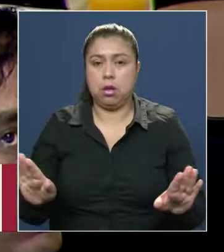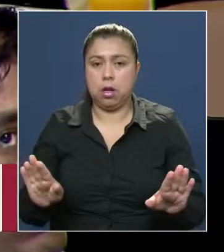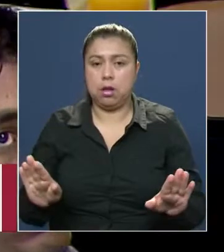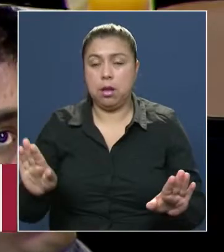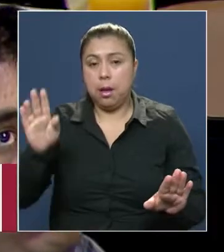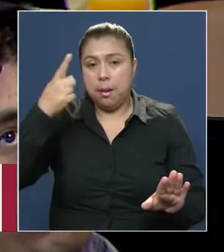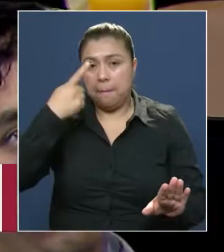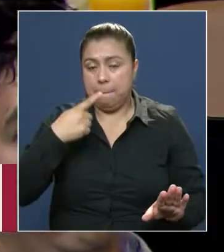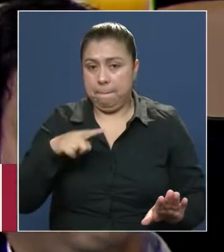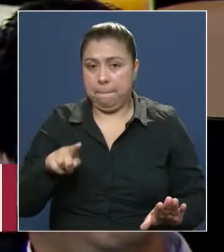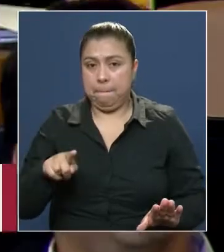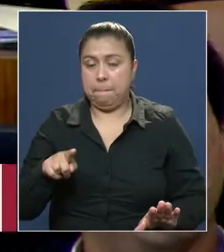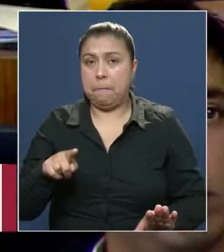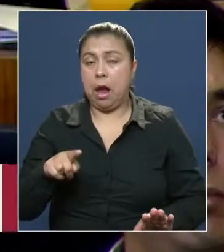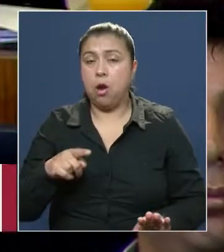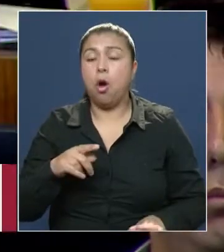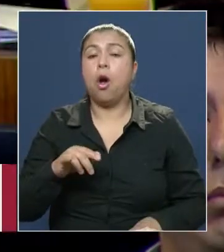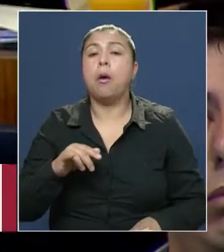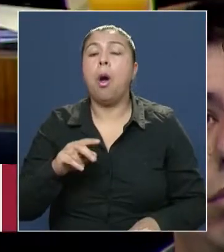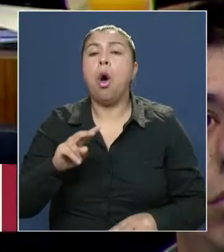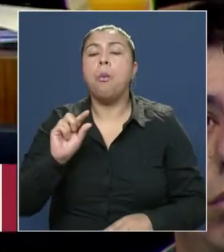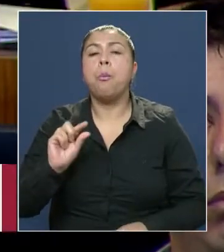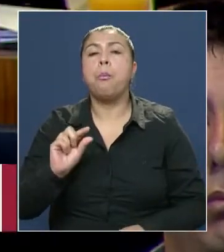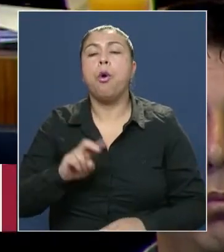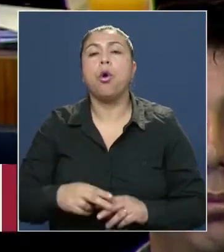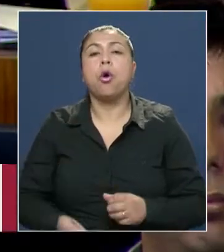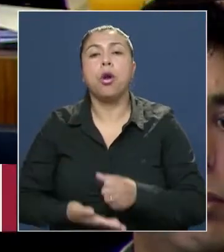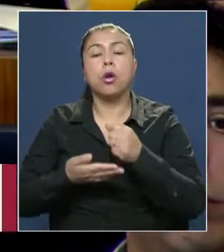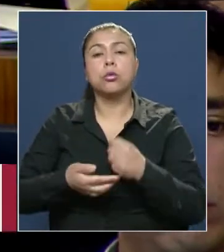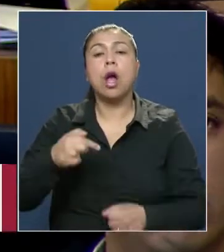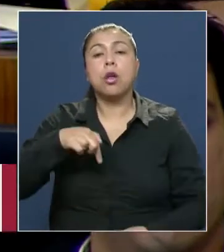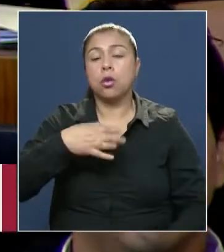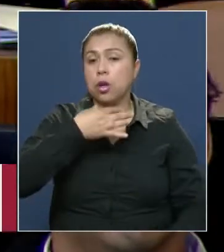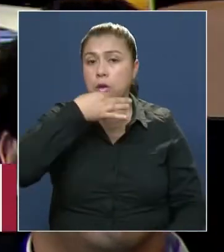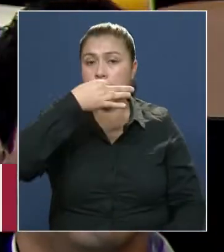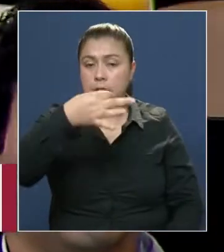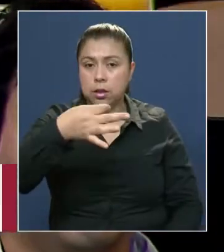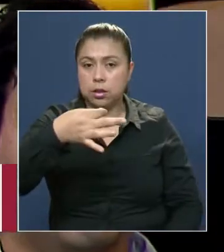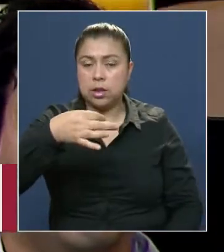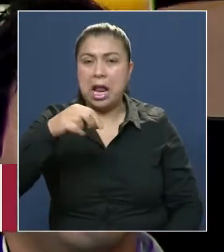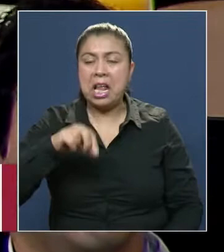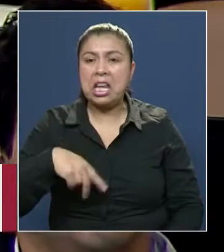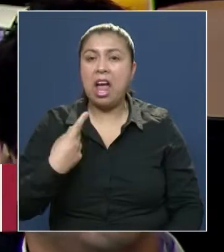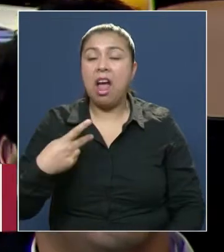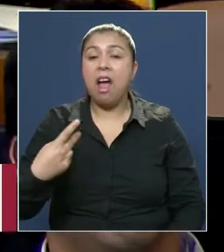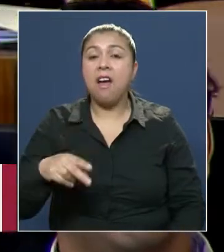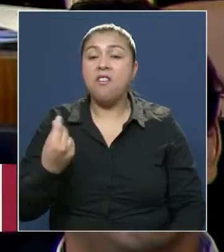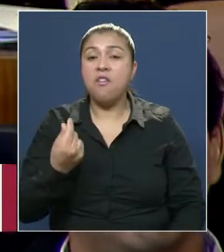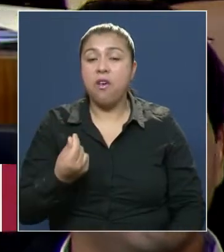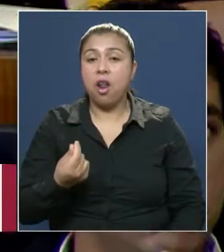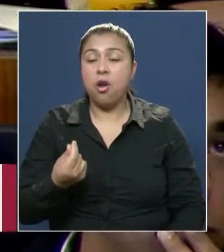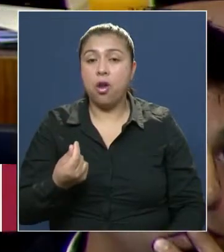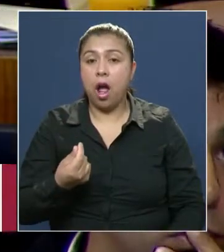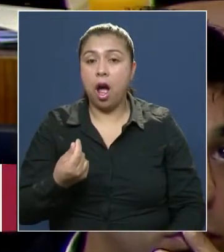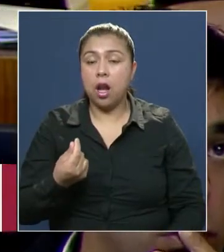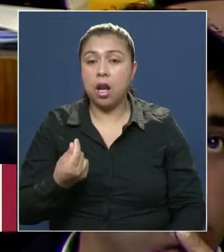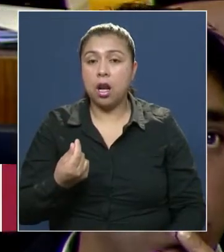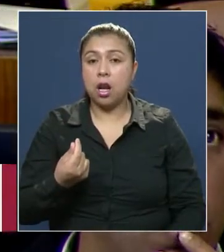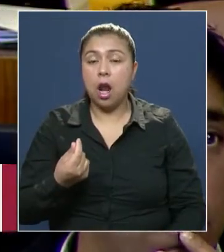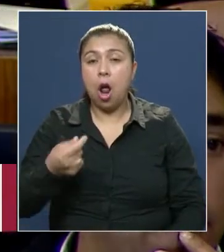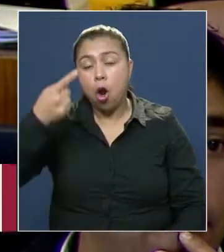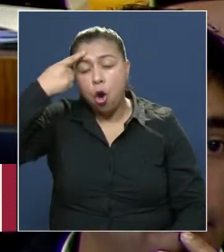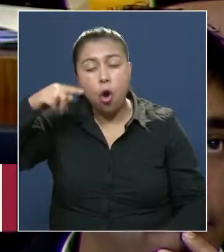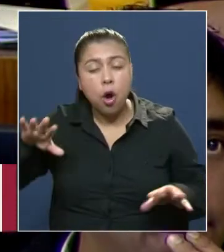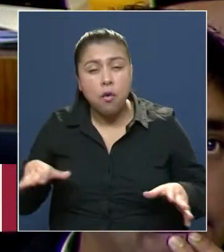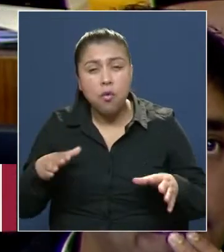Pero a pesar de haber pocos recursos, yo quisiera hoy día destacar y valorar los esfuerzos que se hacen a